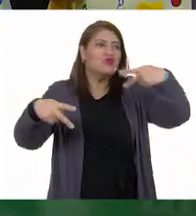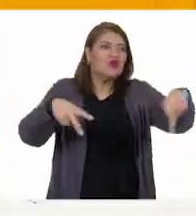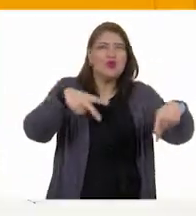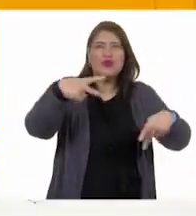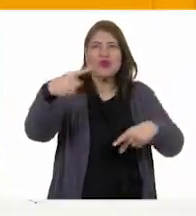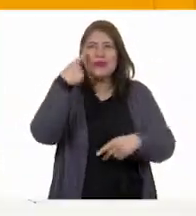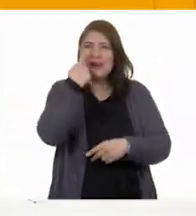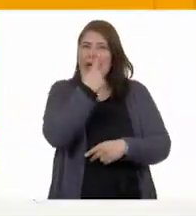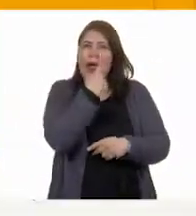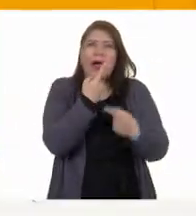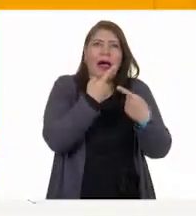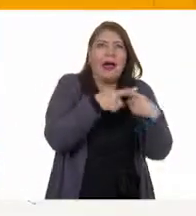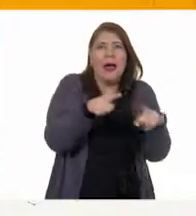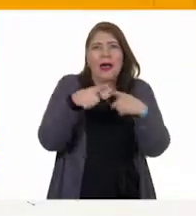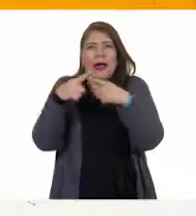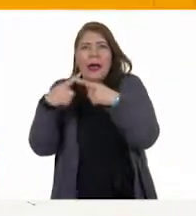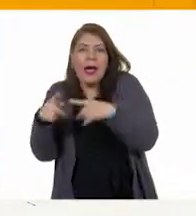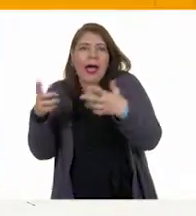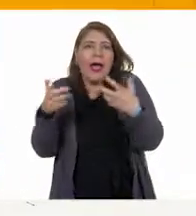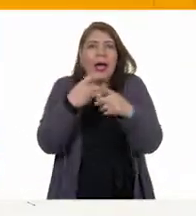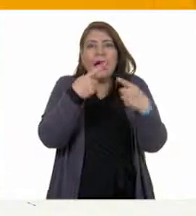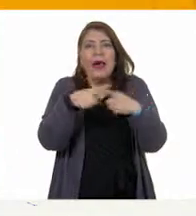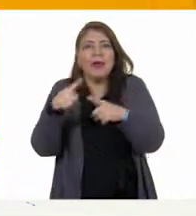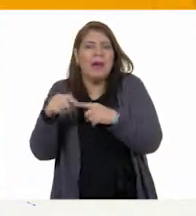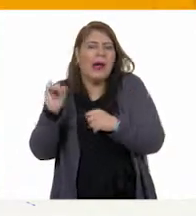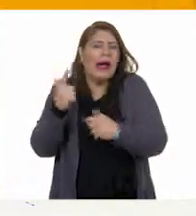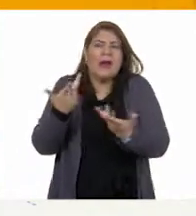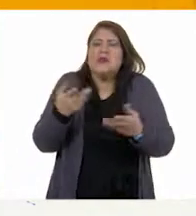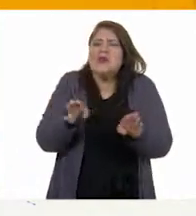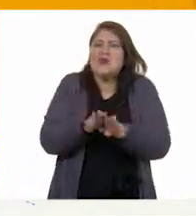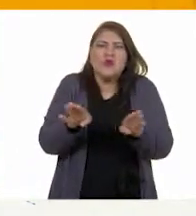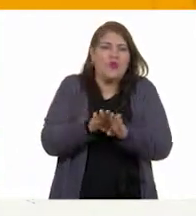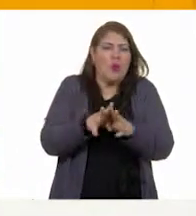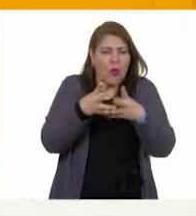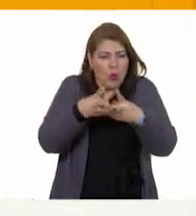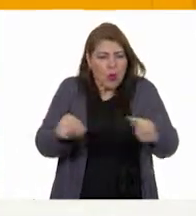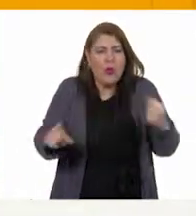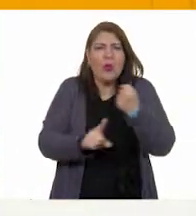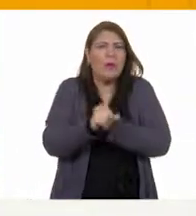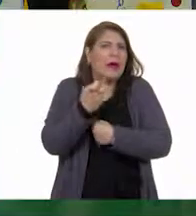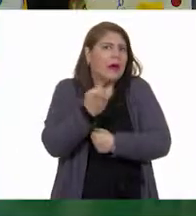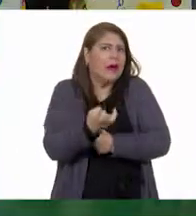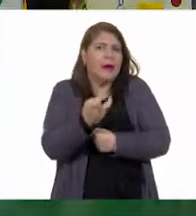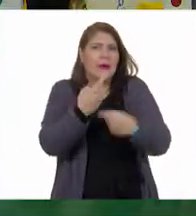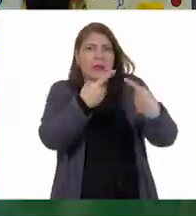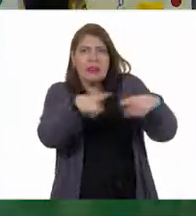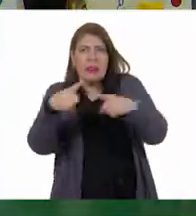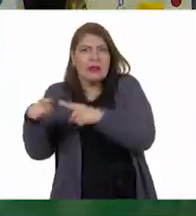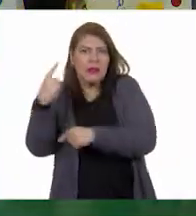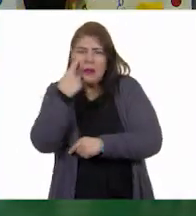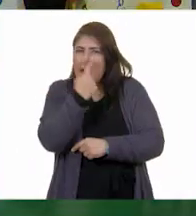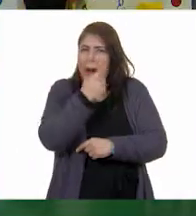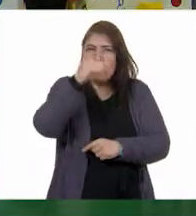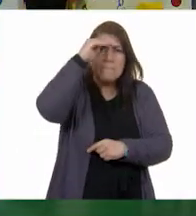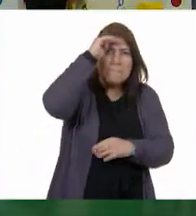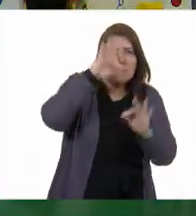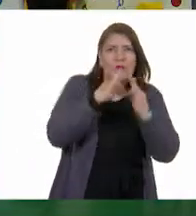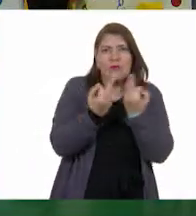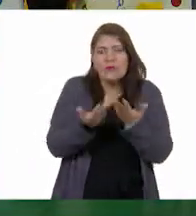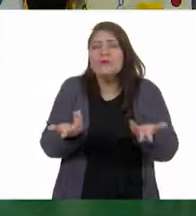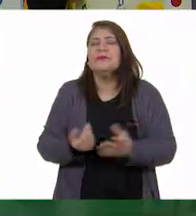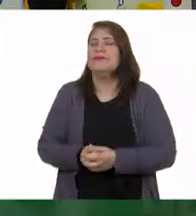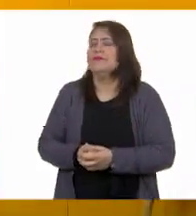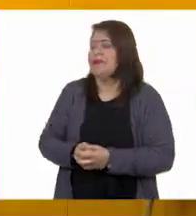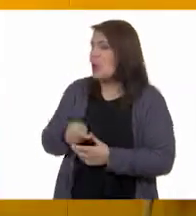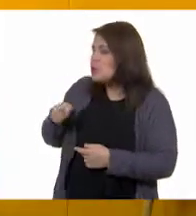diferente y hacer algo diferente? Pues, ¿cómo podemos resolverlo? A ver, ¿qué ejemplo